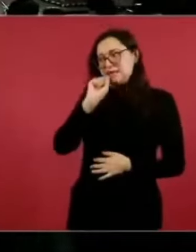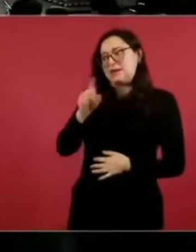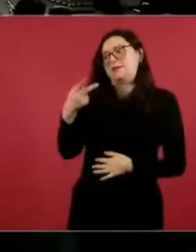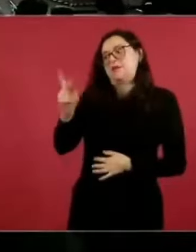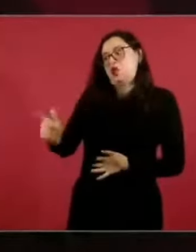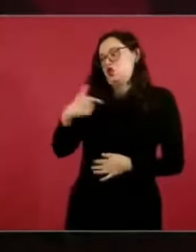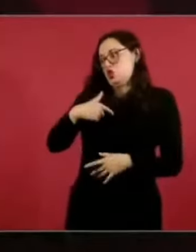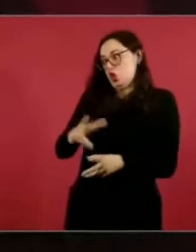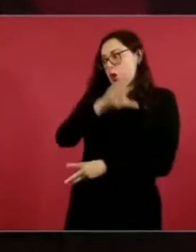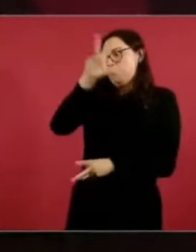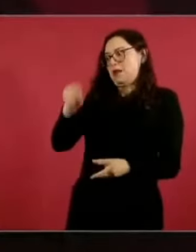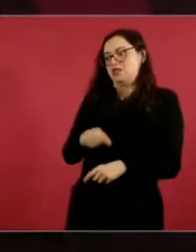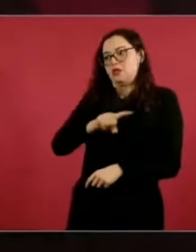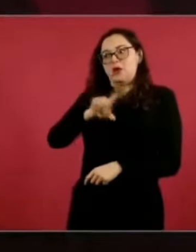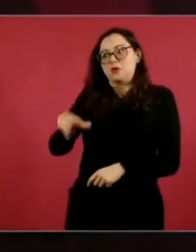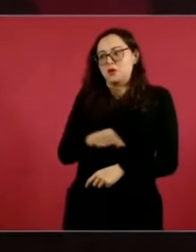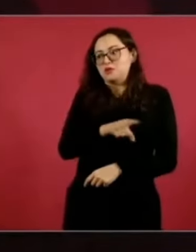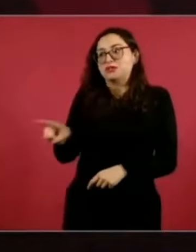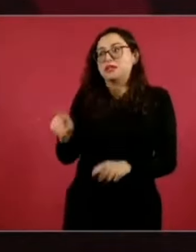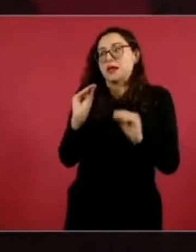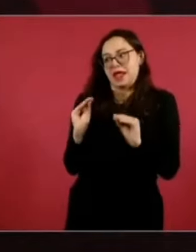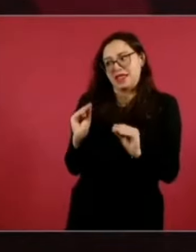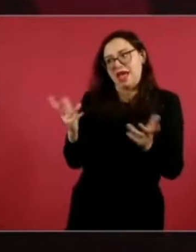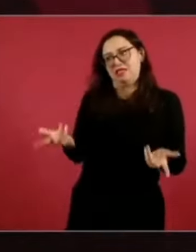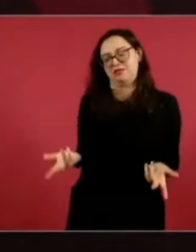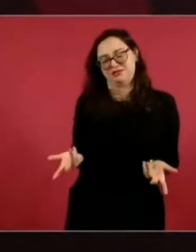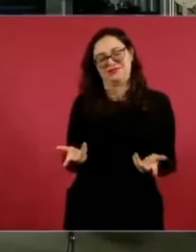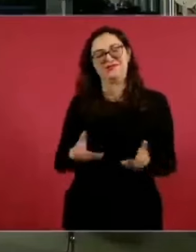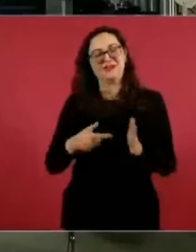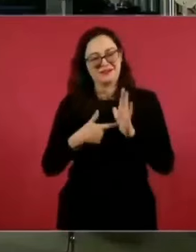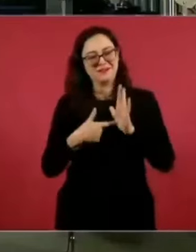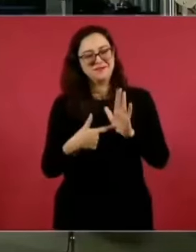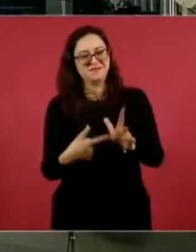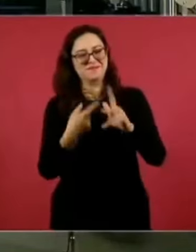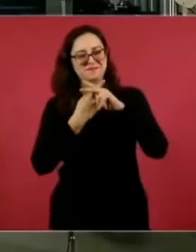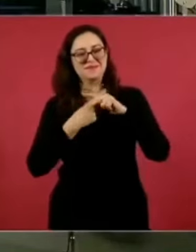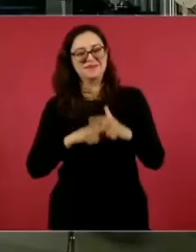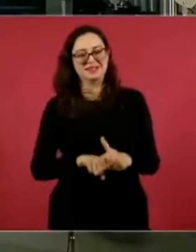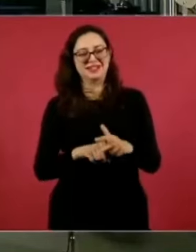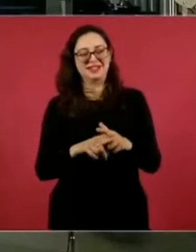Entonces, vamos a empezar con la exposición. Adelante.